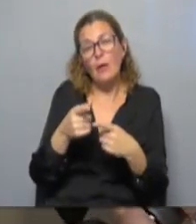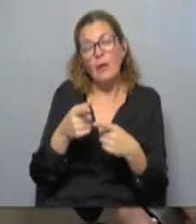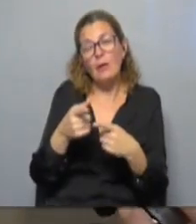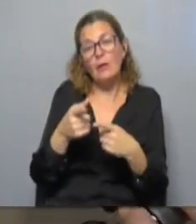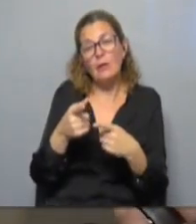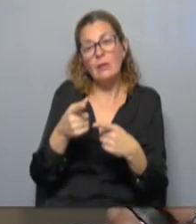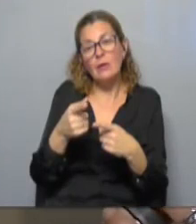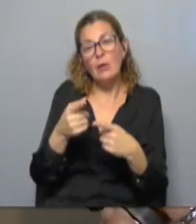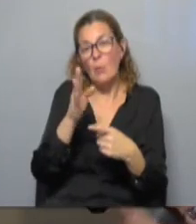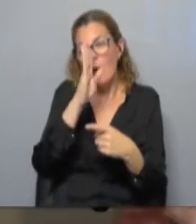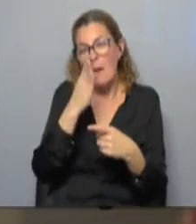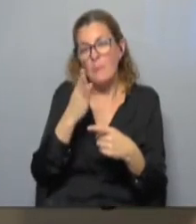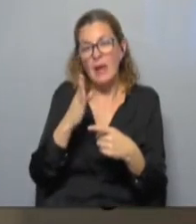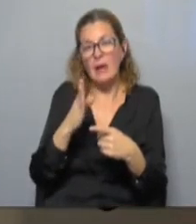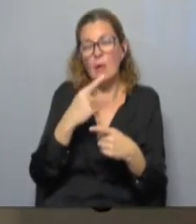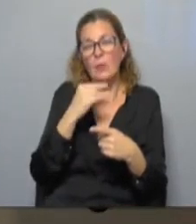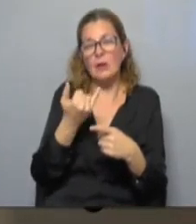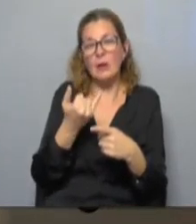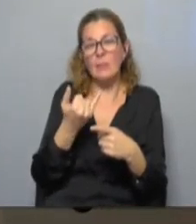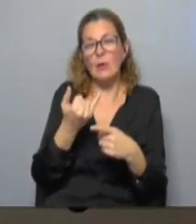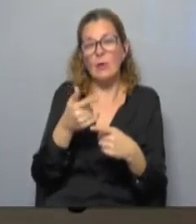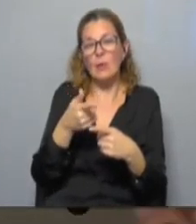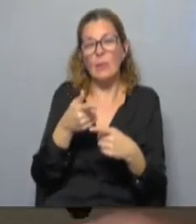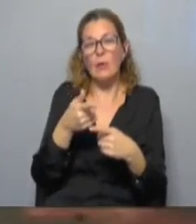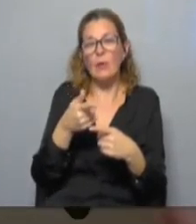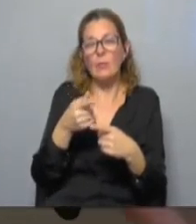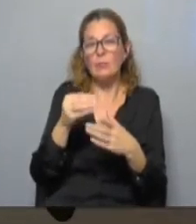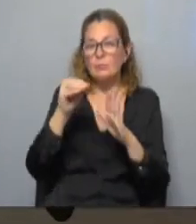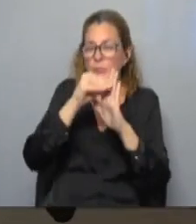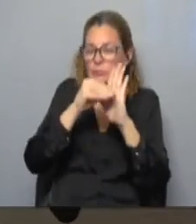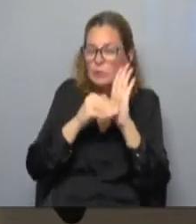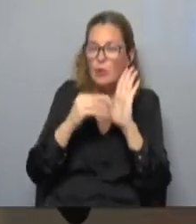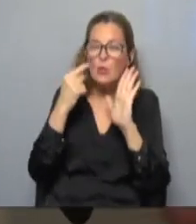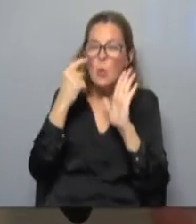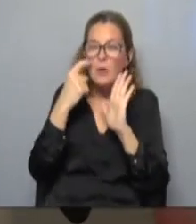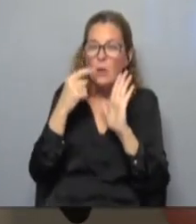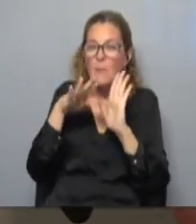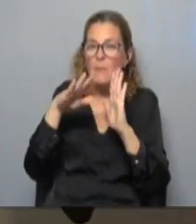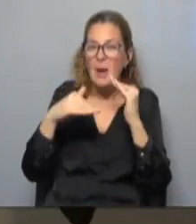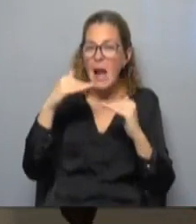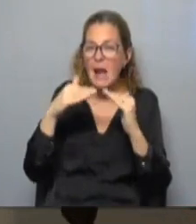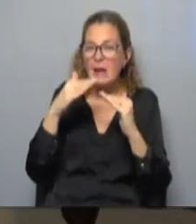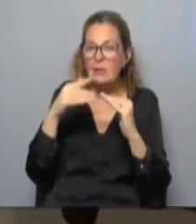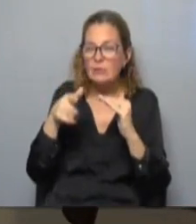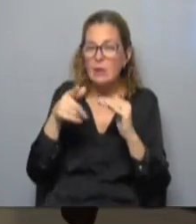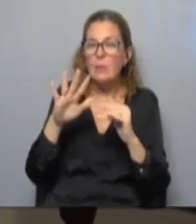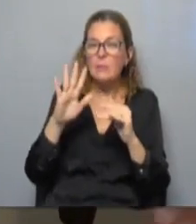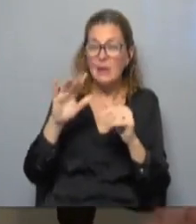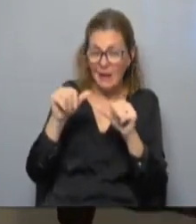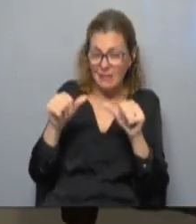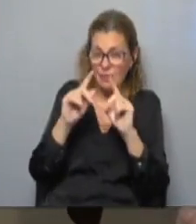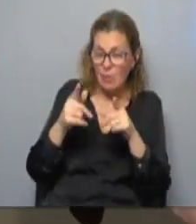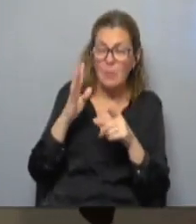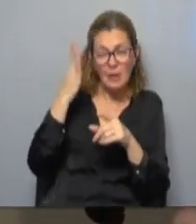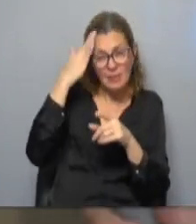espejo a la fundación confundada, pero iba llevando unas cifras paralelas. ¿Ustedes también están haciendo una actividad parecida para saber la